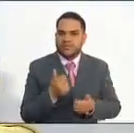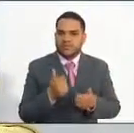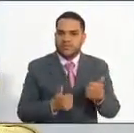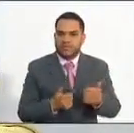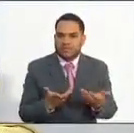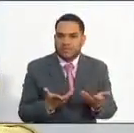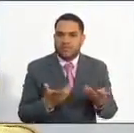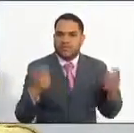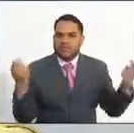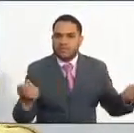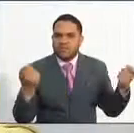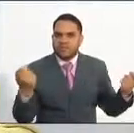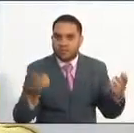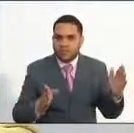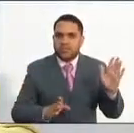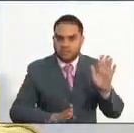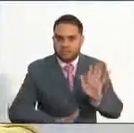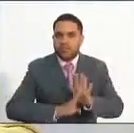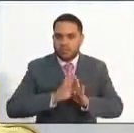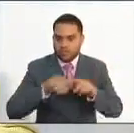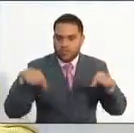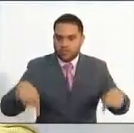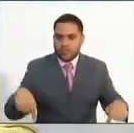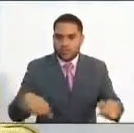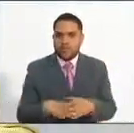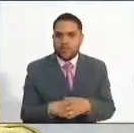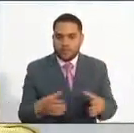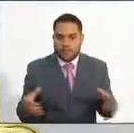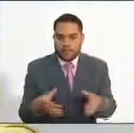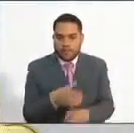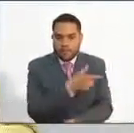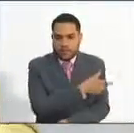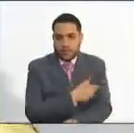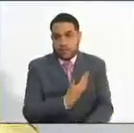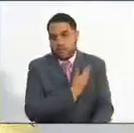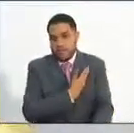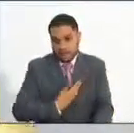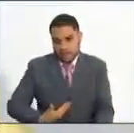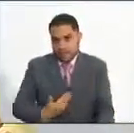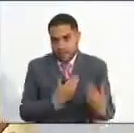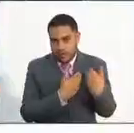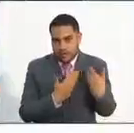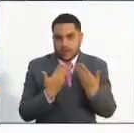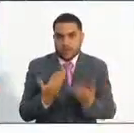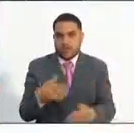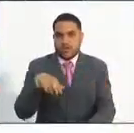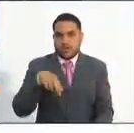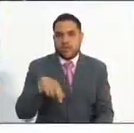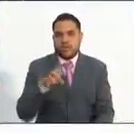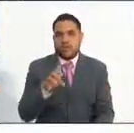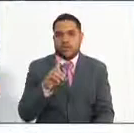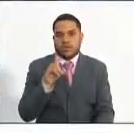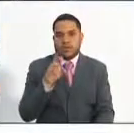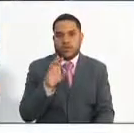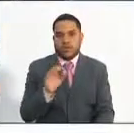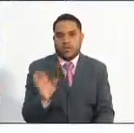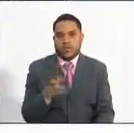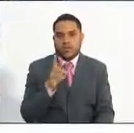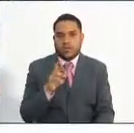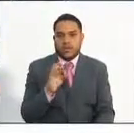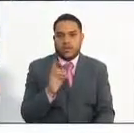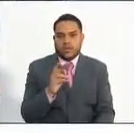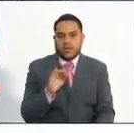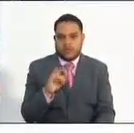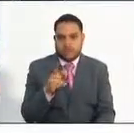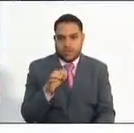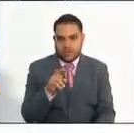en desarrollo, las actuales convocatorias. Comisionado, presidente encargado, doctor Pedro Rodríguez Tovo, hablemos inicialmente